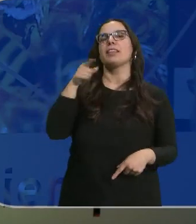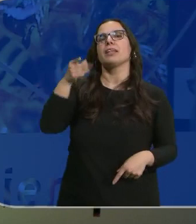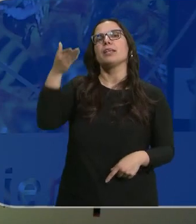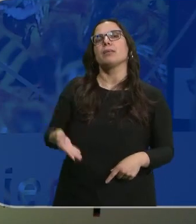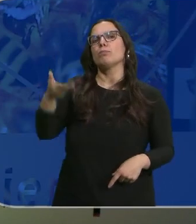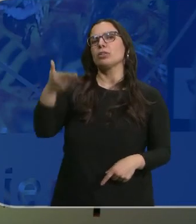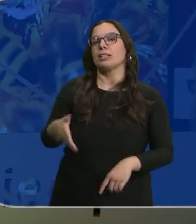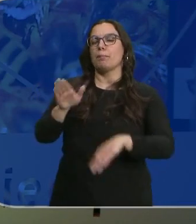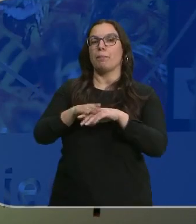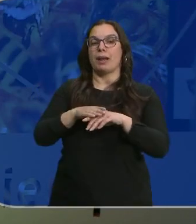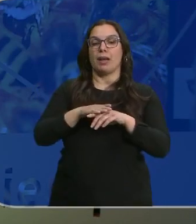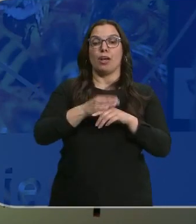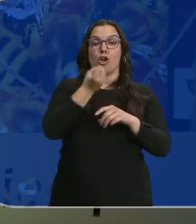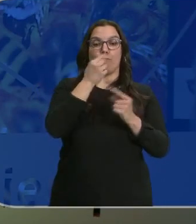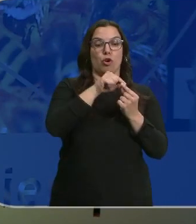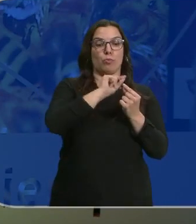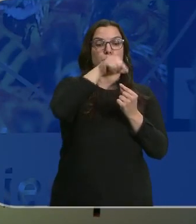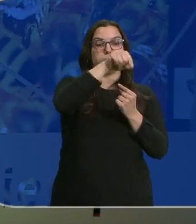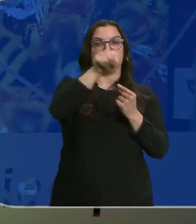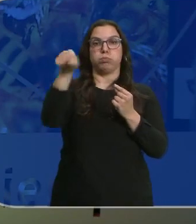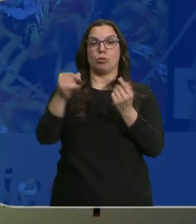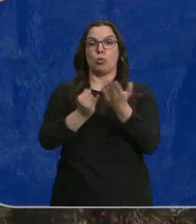la polinización de los cultivos que luego nos alimentan.